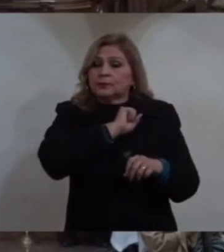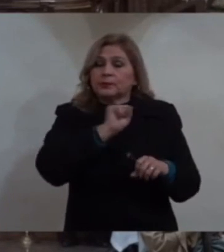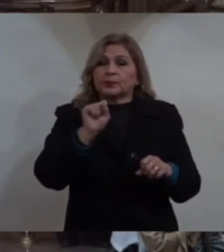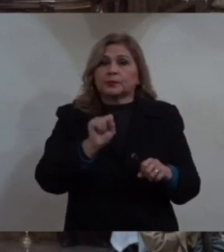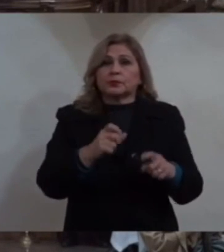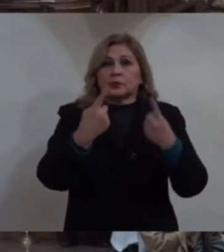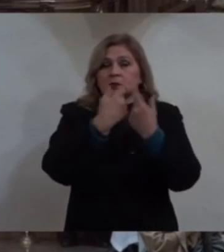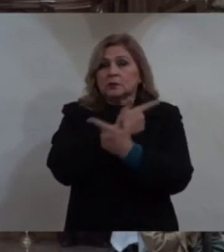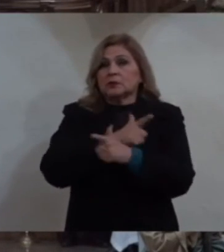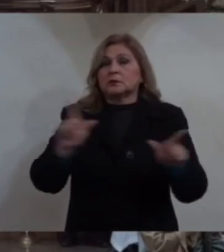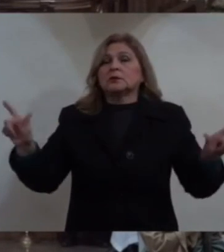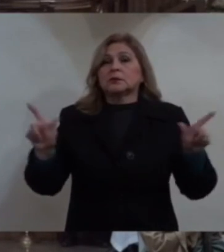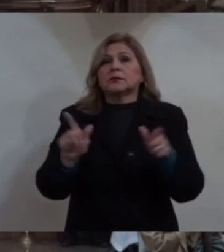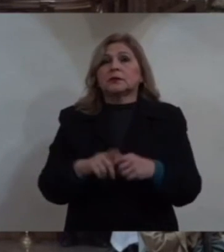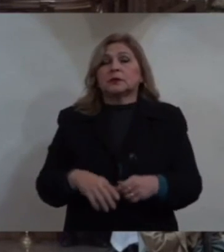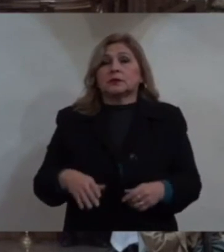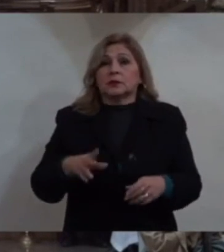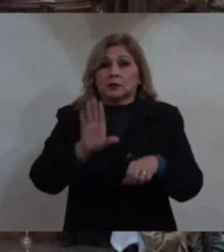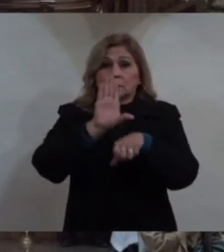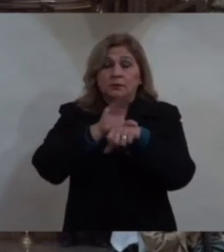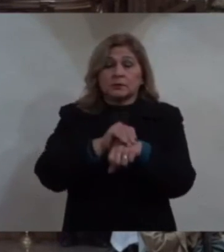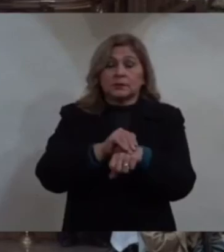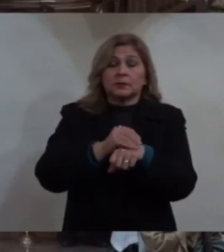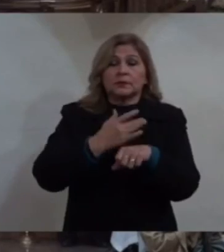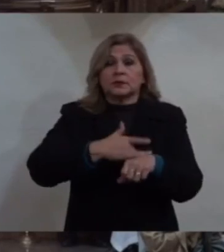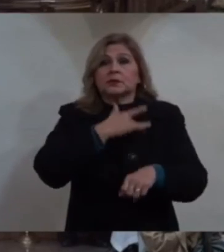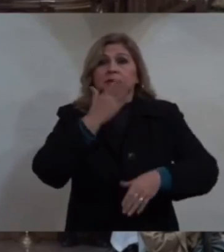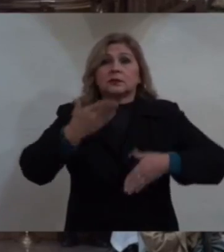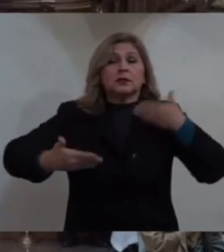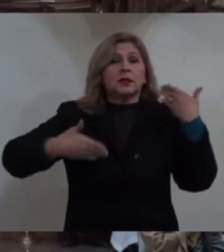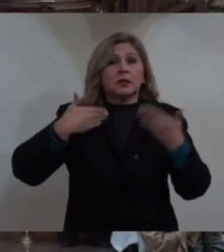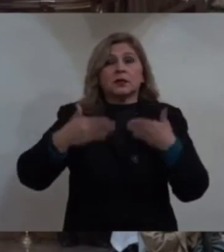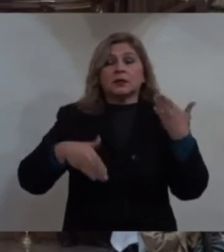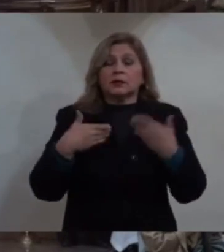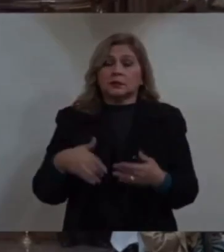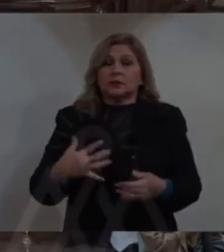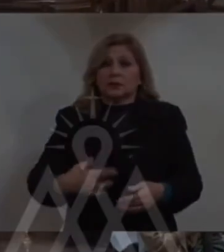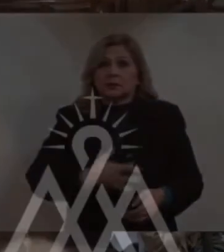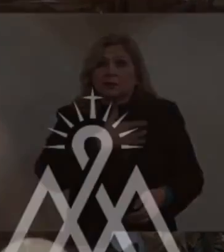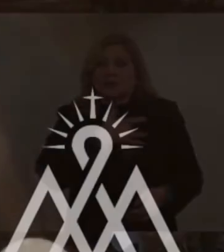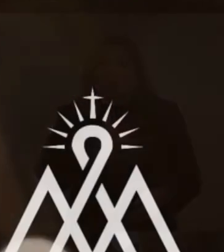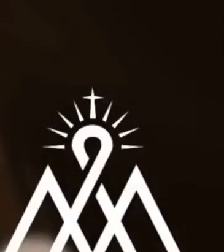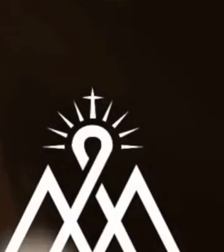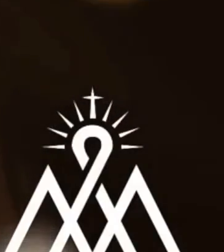permita gozar de la alegría de ser hijos de Dios.